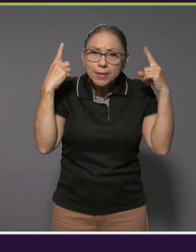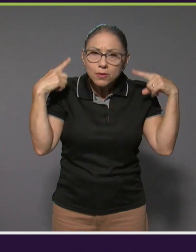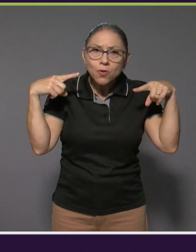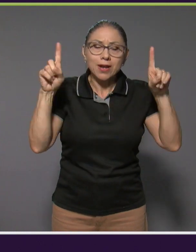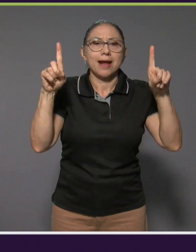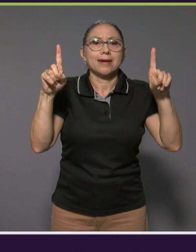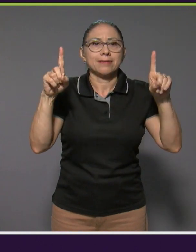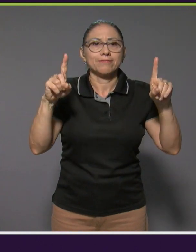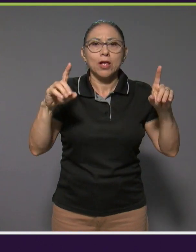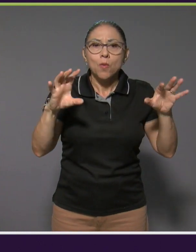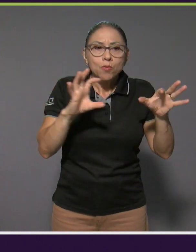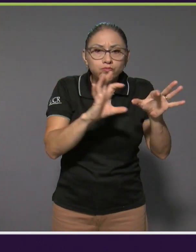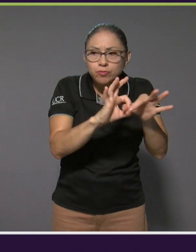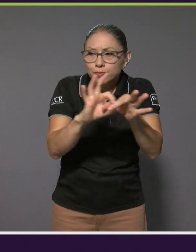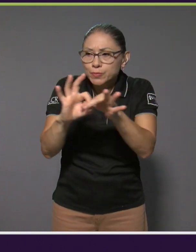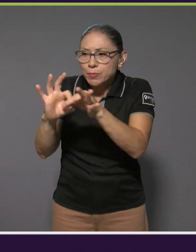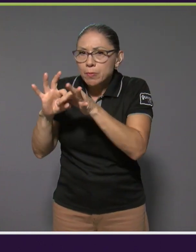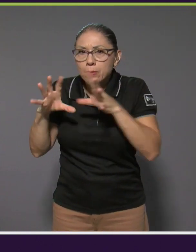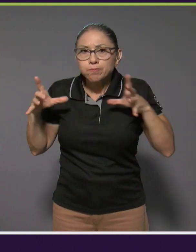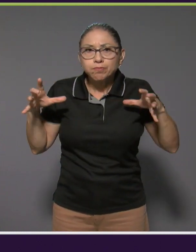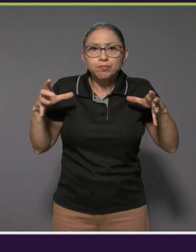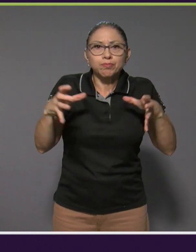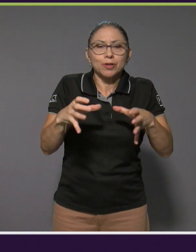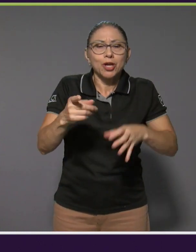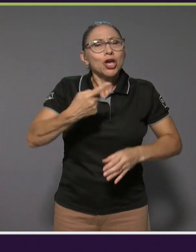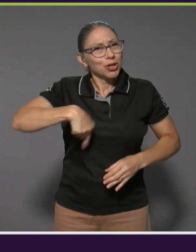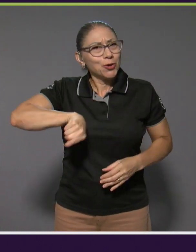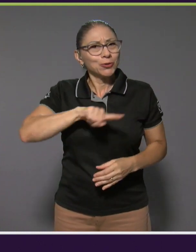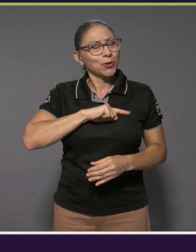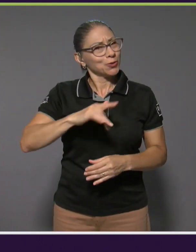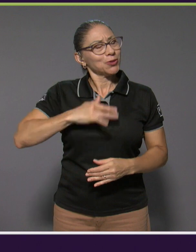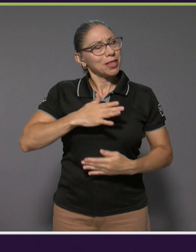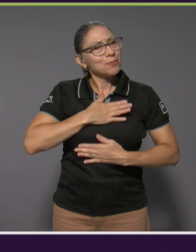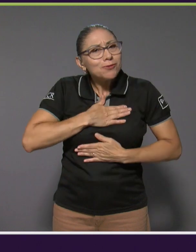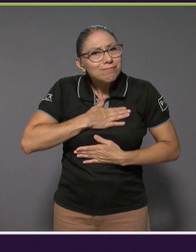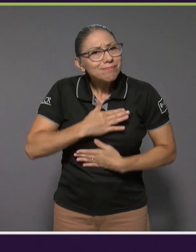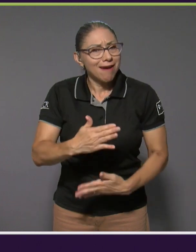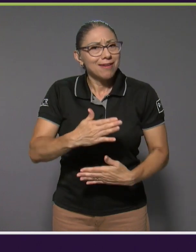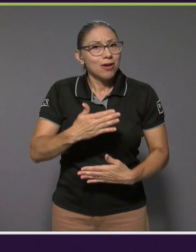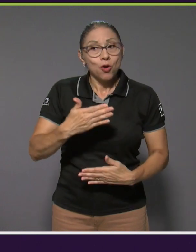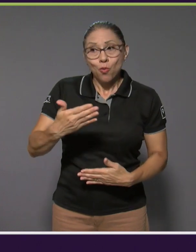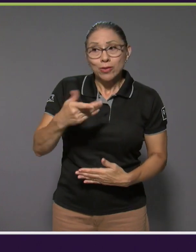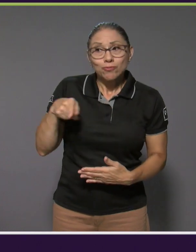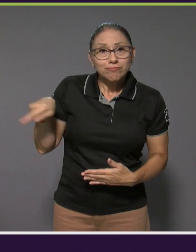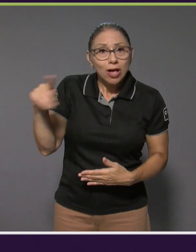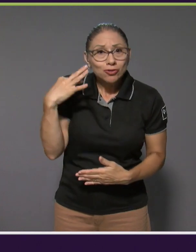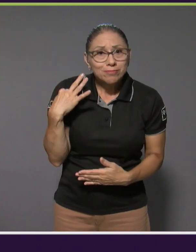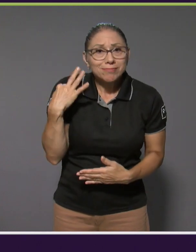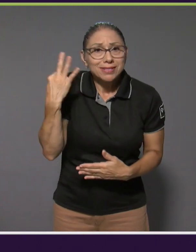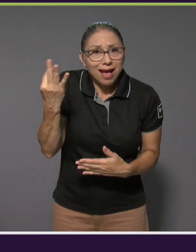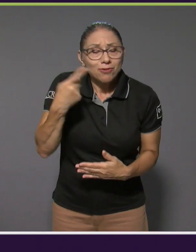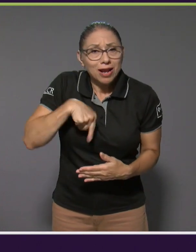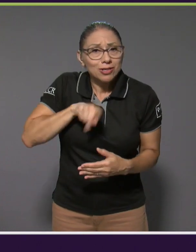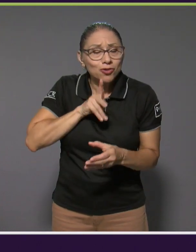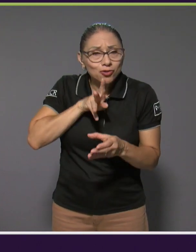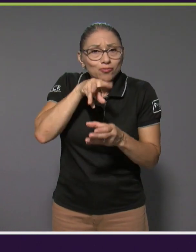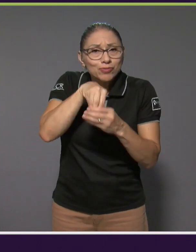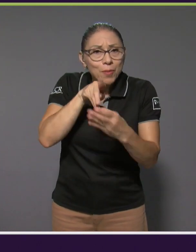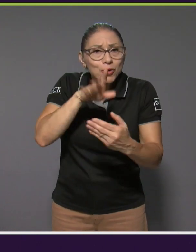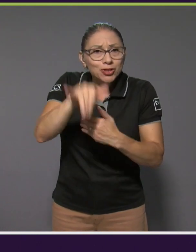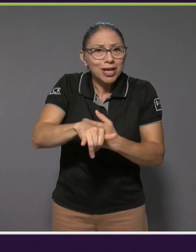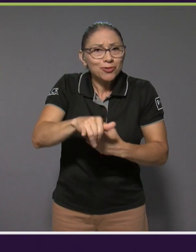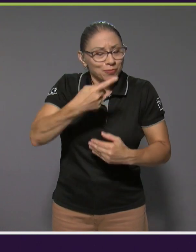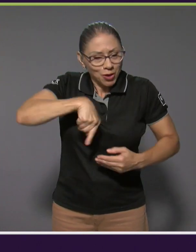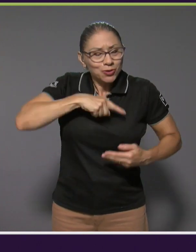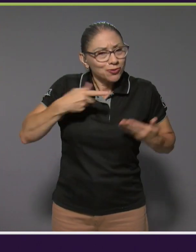necesitamos en este momento y nosotros gustosísimos, ¿verdad?, una vez que nos invitaron a ser parte de este proyecto, pues aquí estamos, aquí